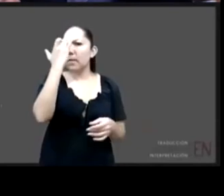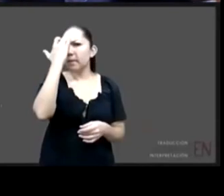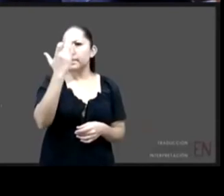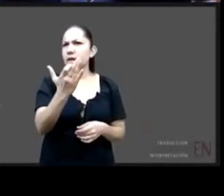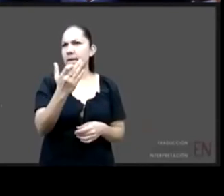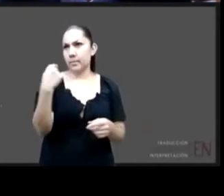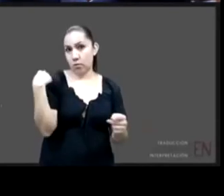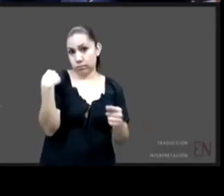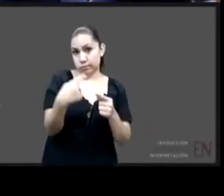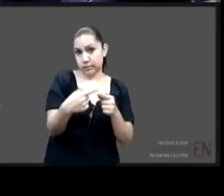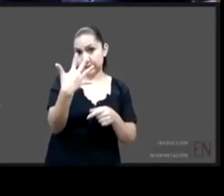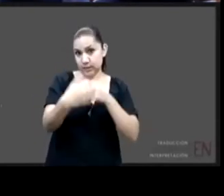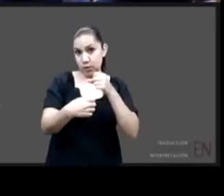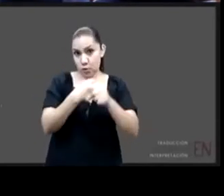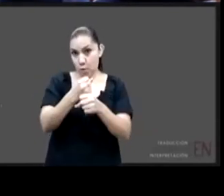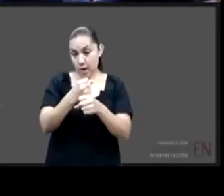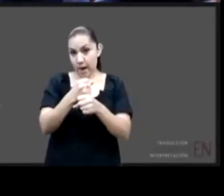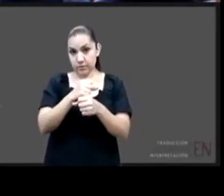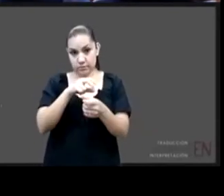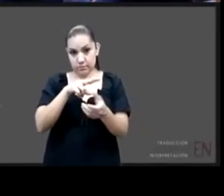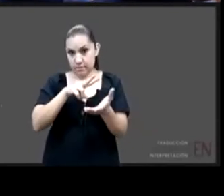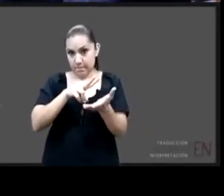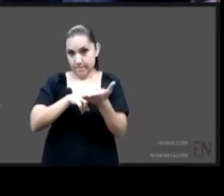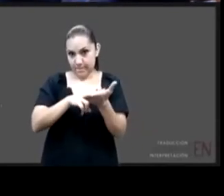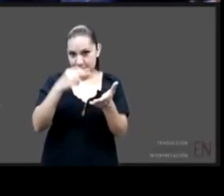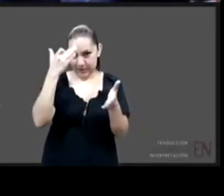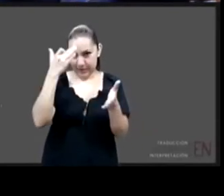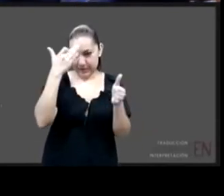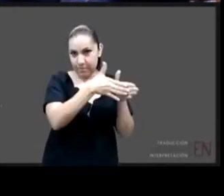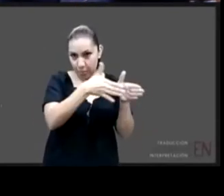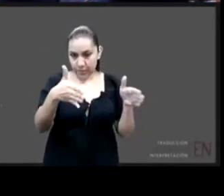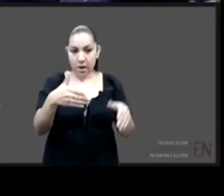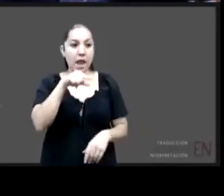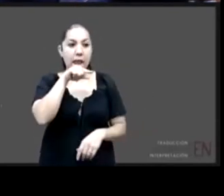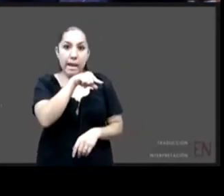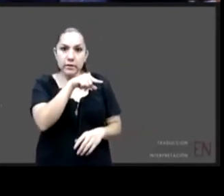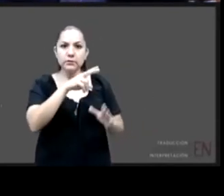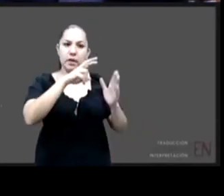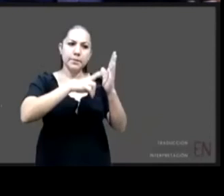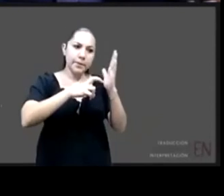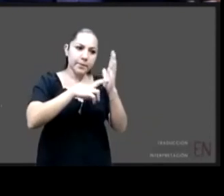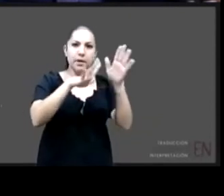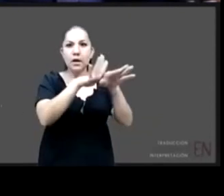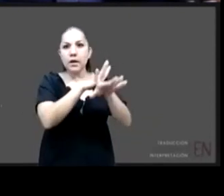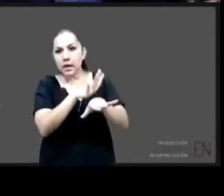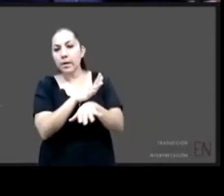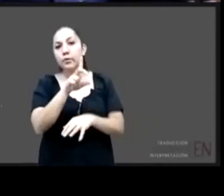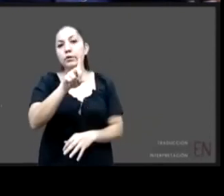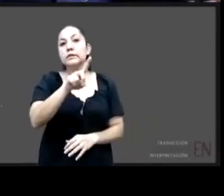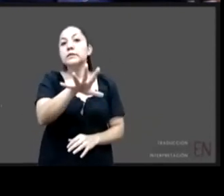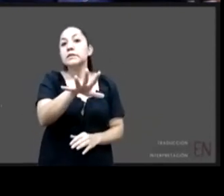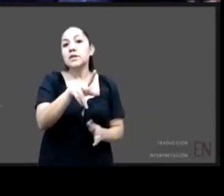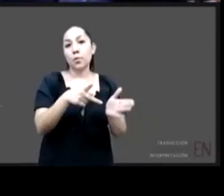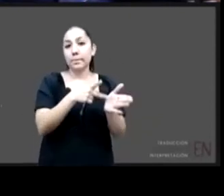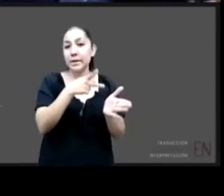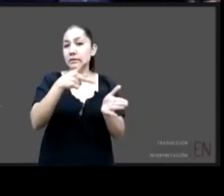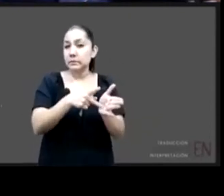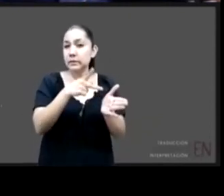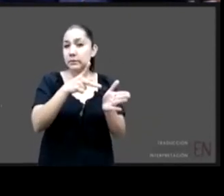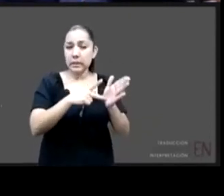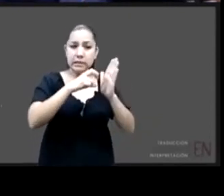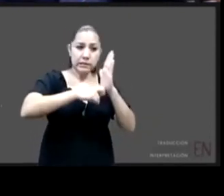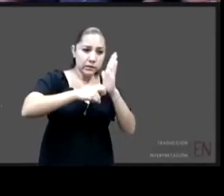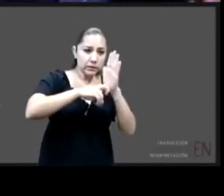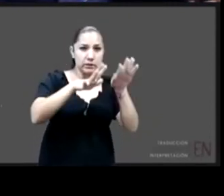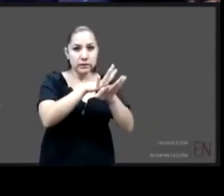35 adiciones o reformas. Es decir, es un tema que todavía está en construcción, no solo en construcción legal,